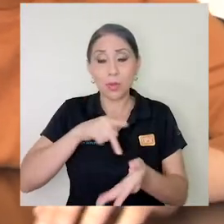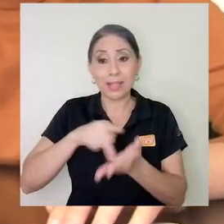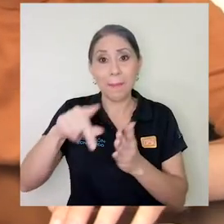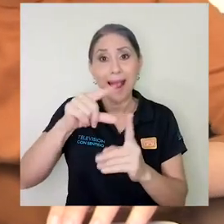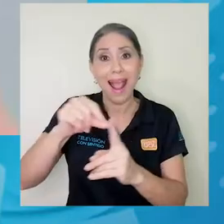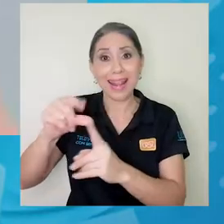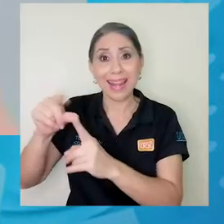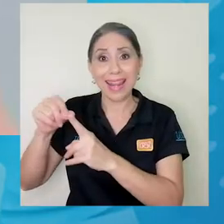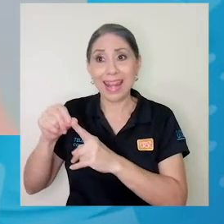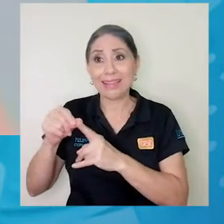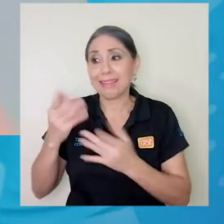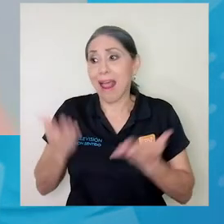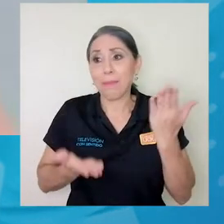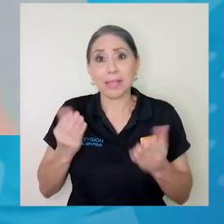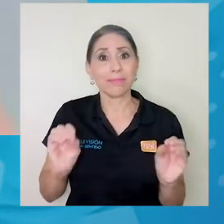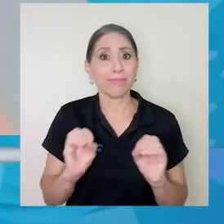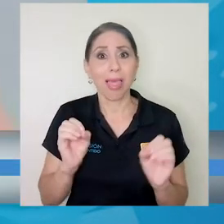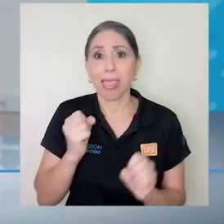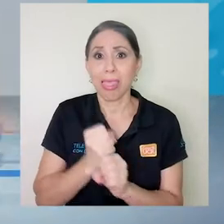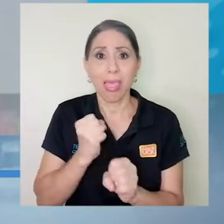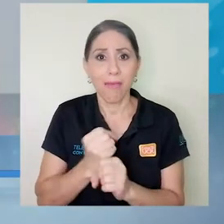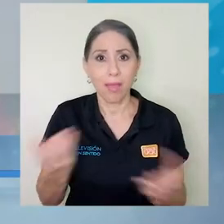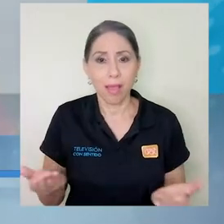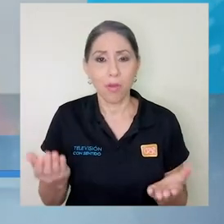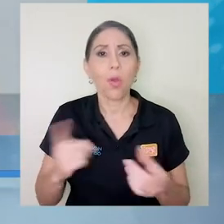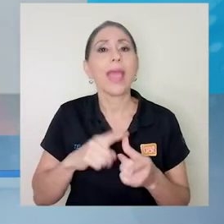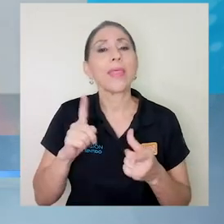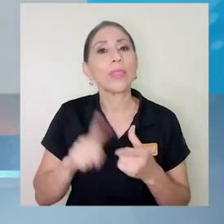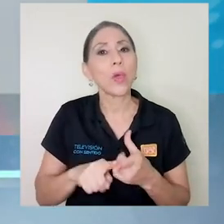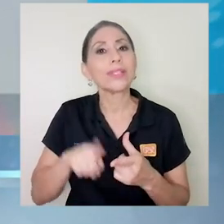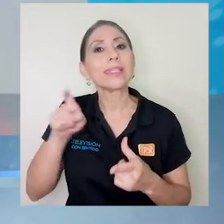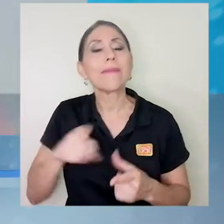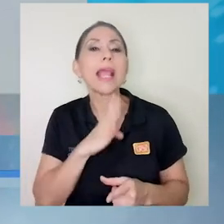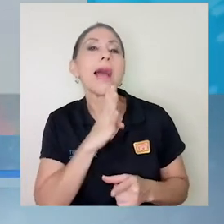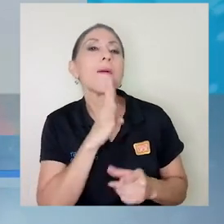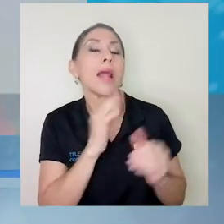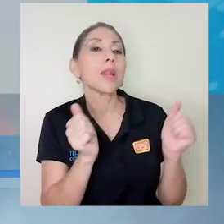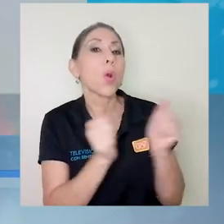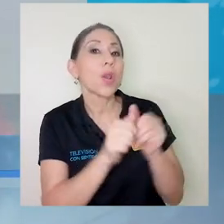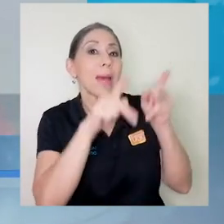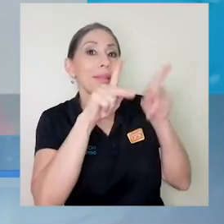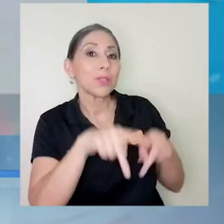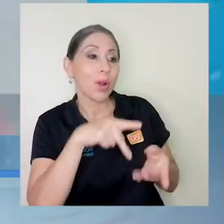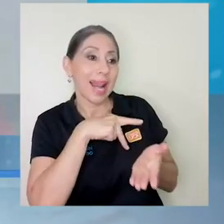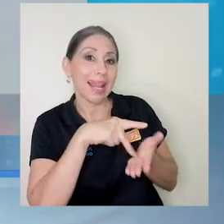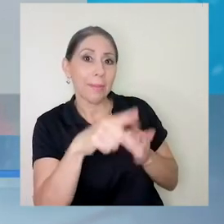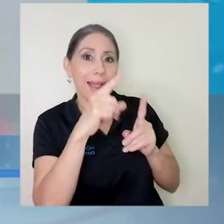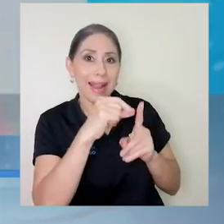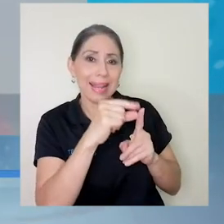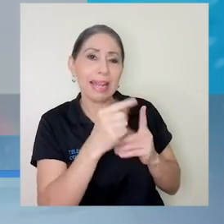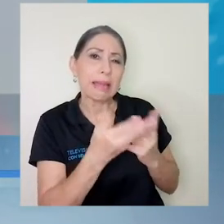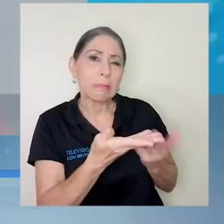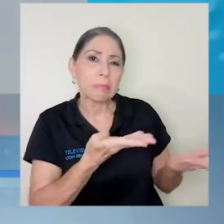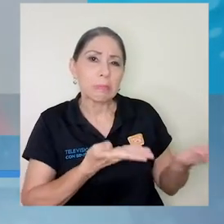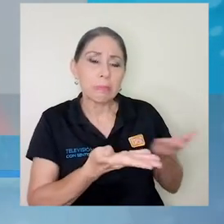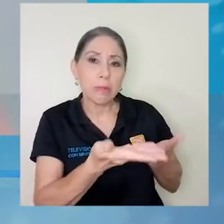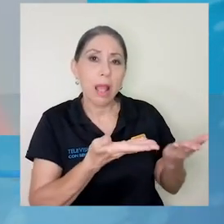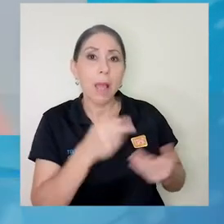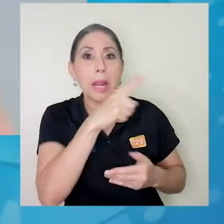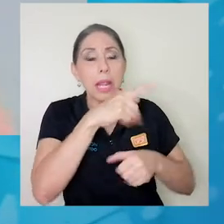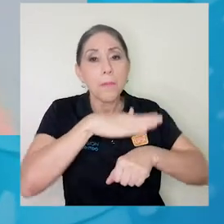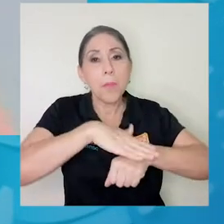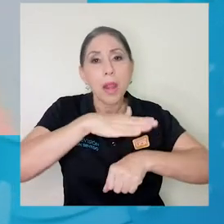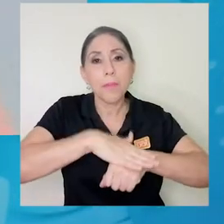posiblemente se encuentren desempleados, que le hagan conciencia a su arrendante para que le